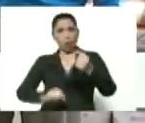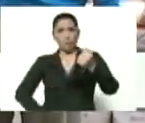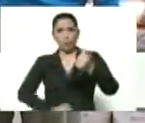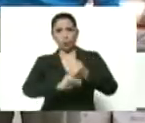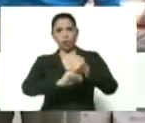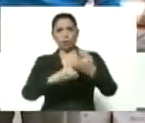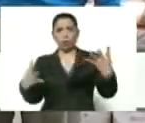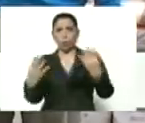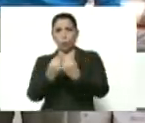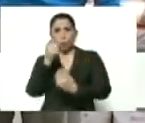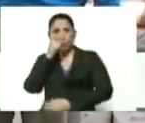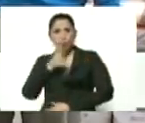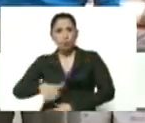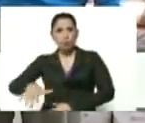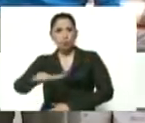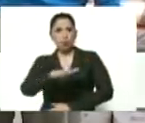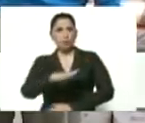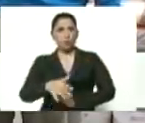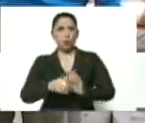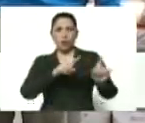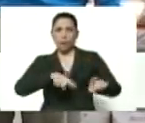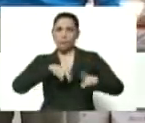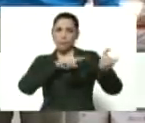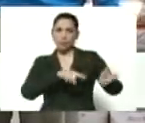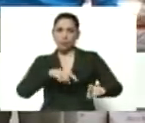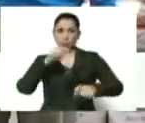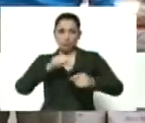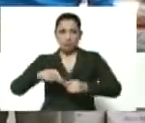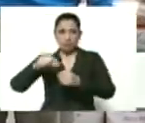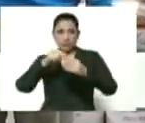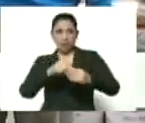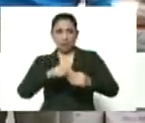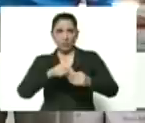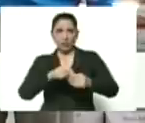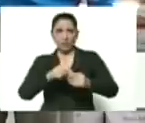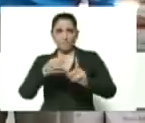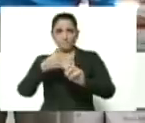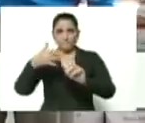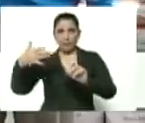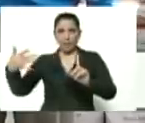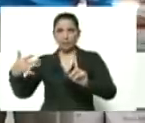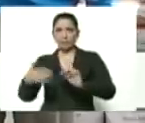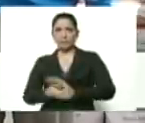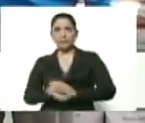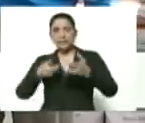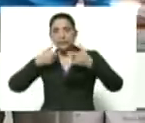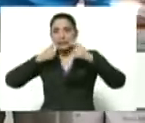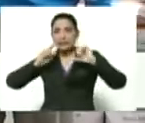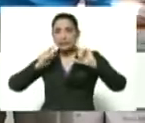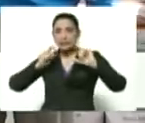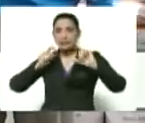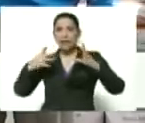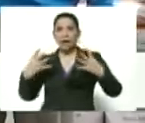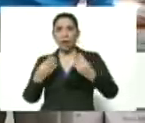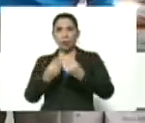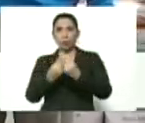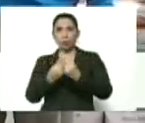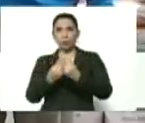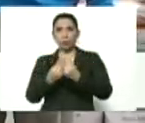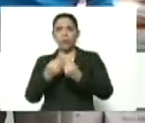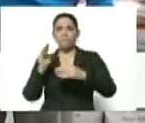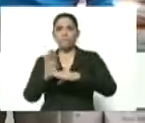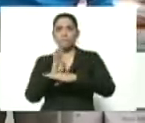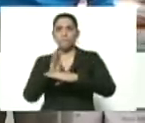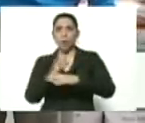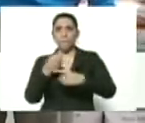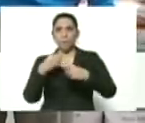junto al pueblo campesino para la siembra, en este caso, del cultivo de maíz amarillo, que será acompañado con un paquete de bioinsumos,